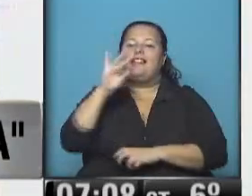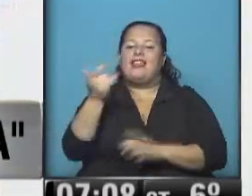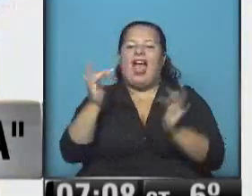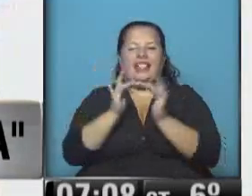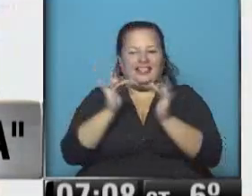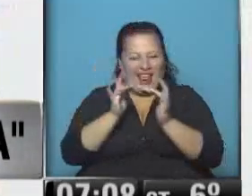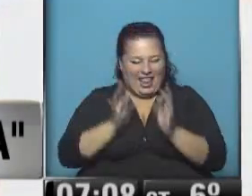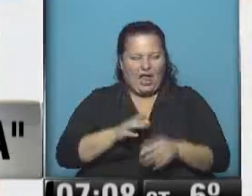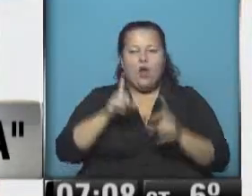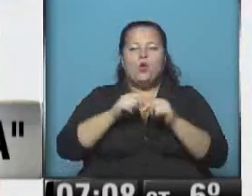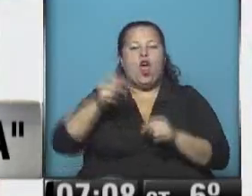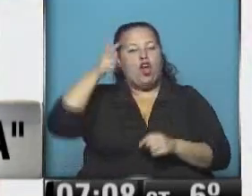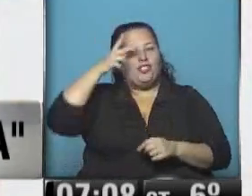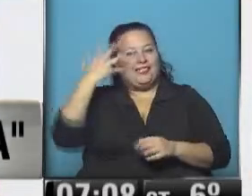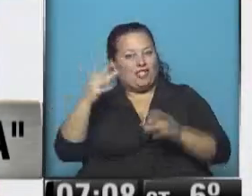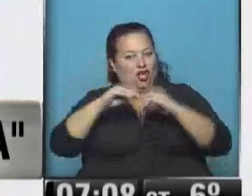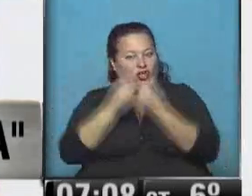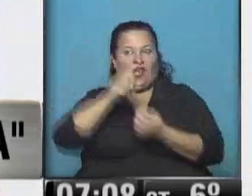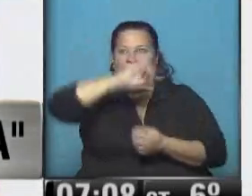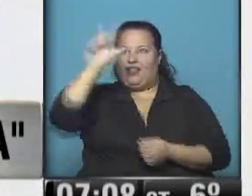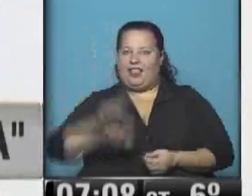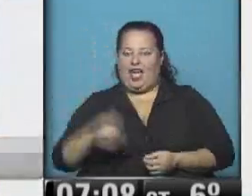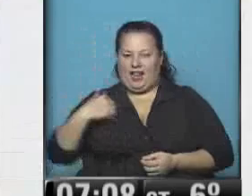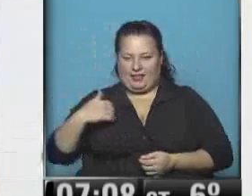abierta, la número 85 en el país?